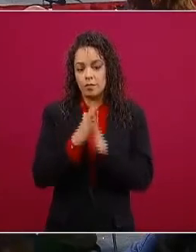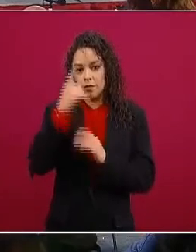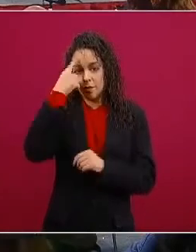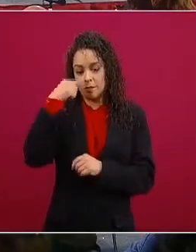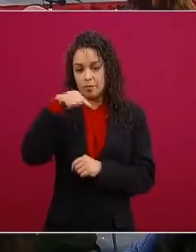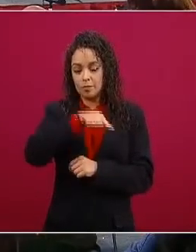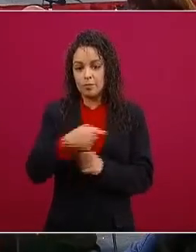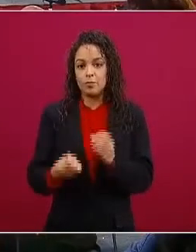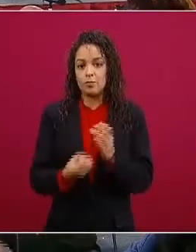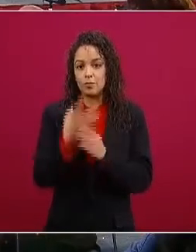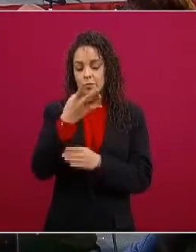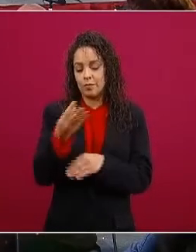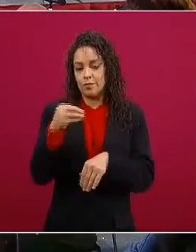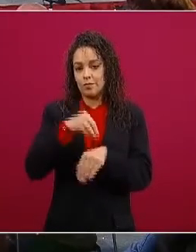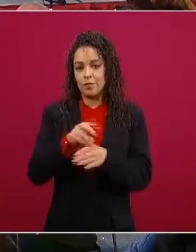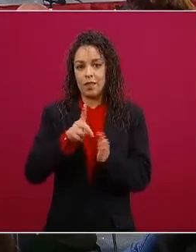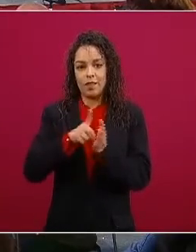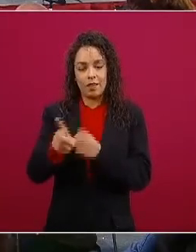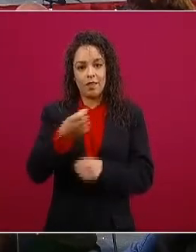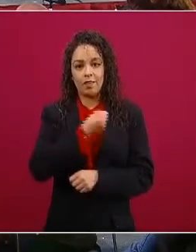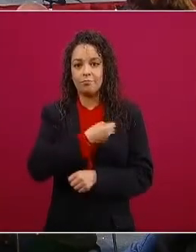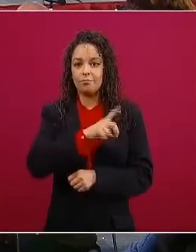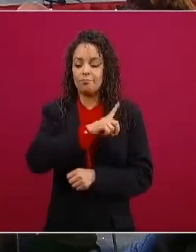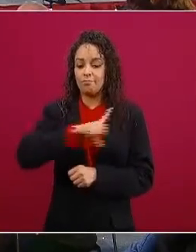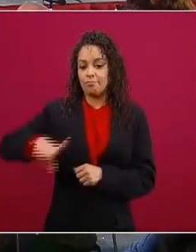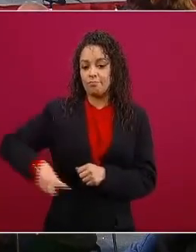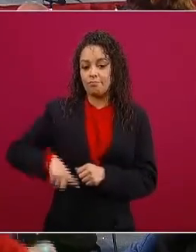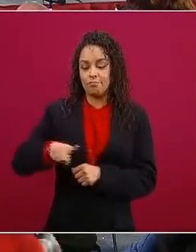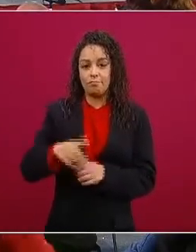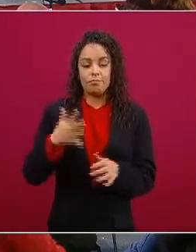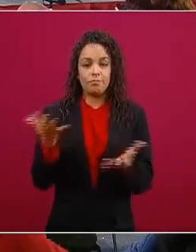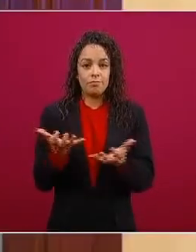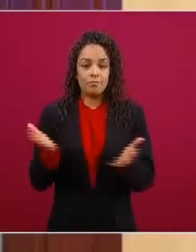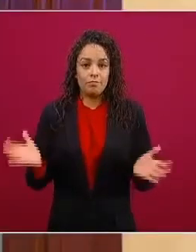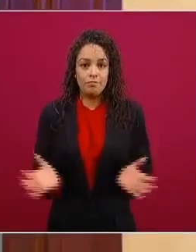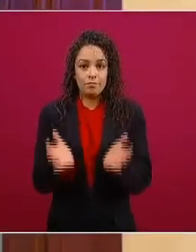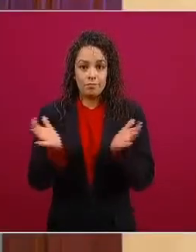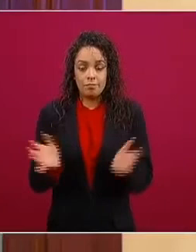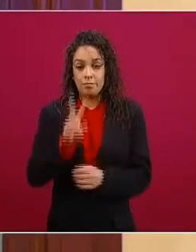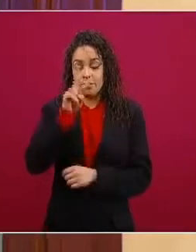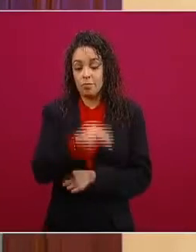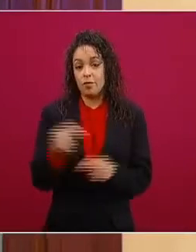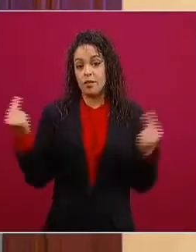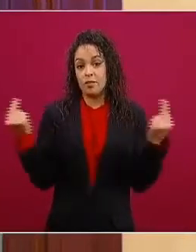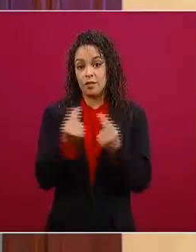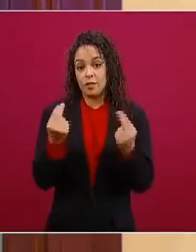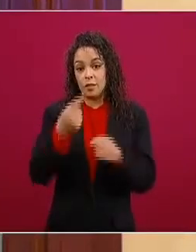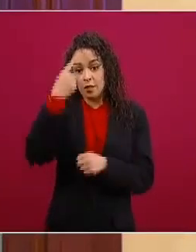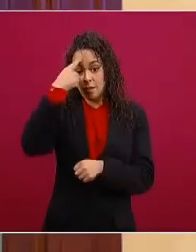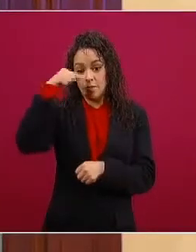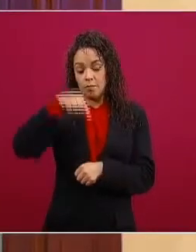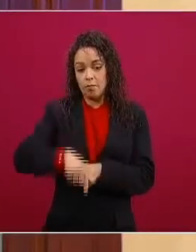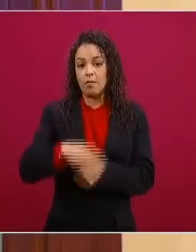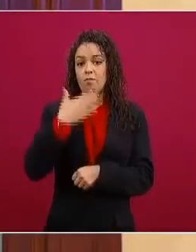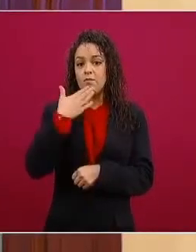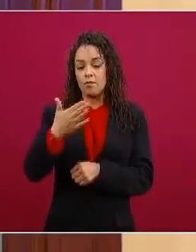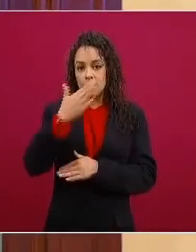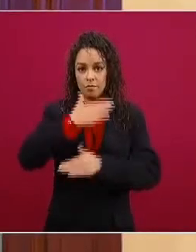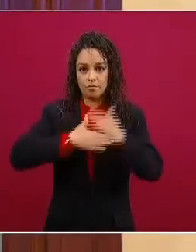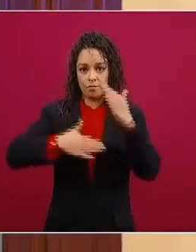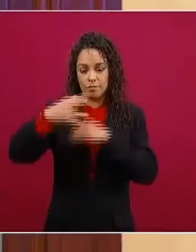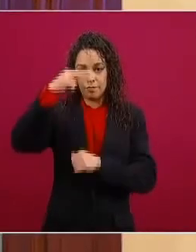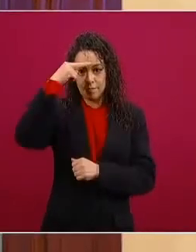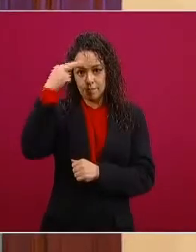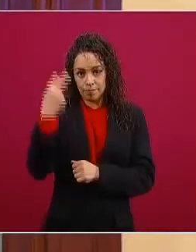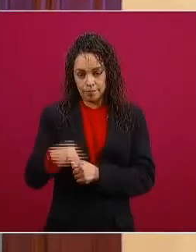de toda la población que el gobierno está llevando a cabo y que está necesaria para el desarrollo de México que todos queremos lamentablemente en